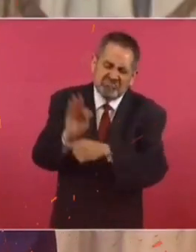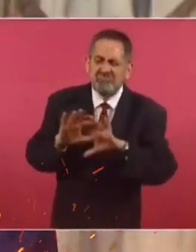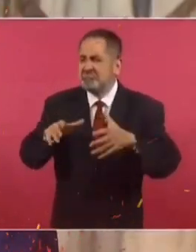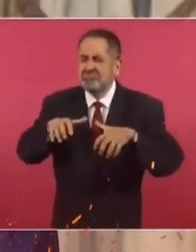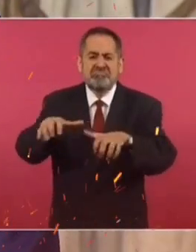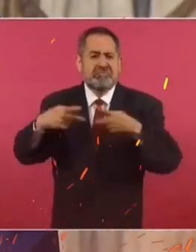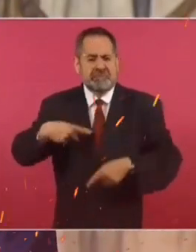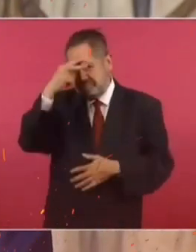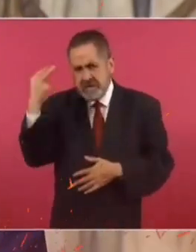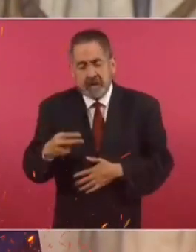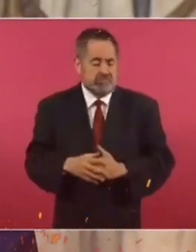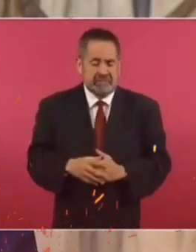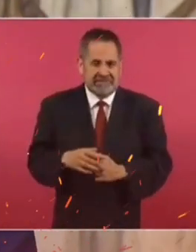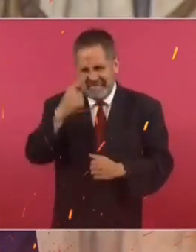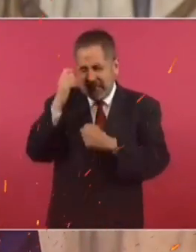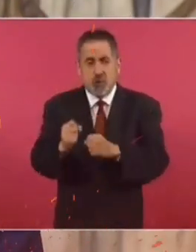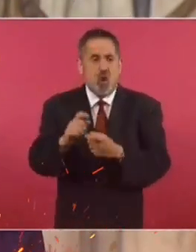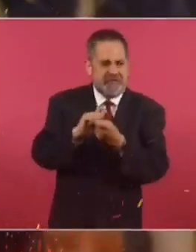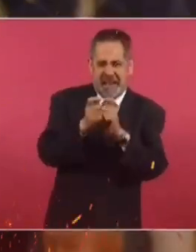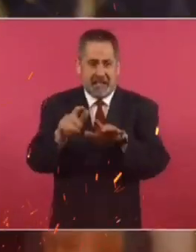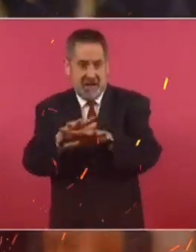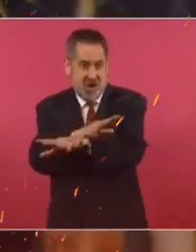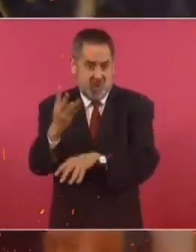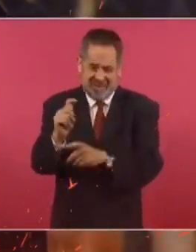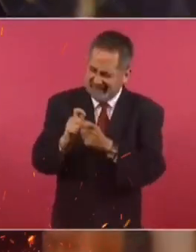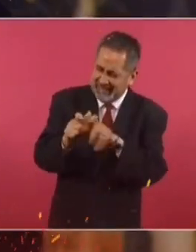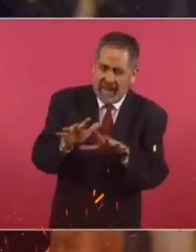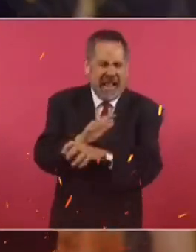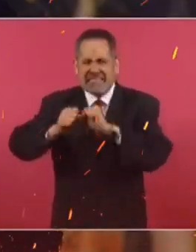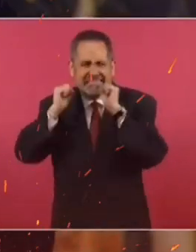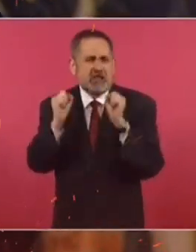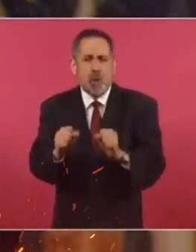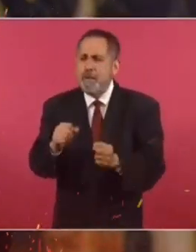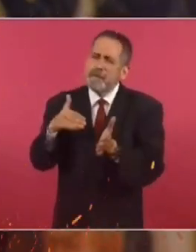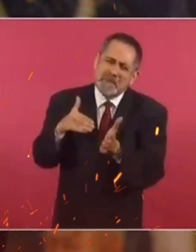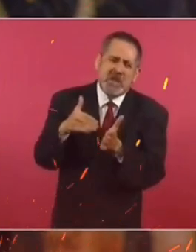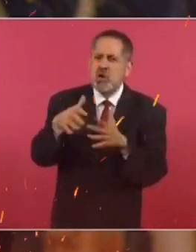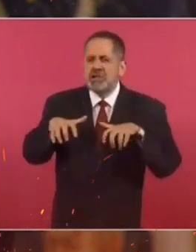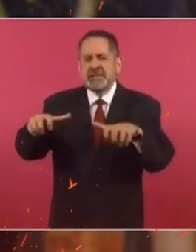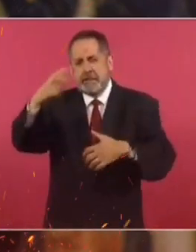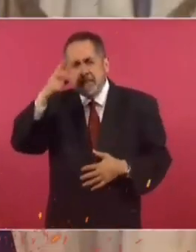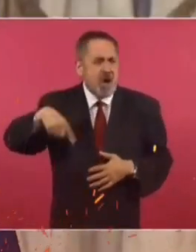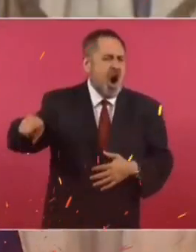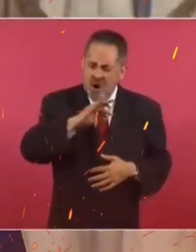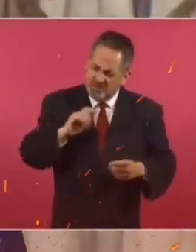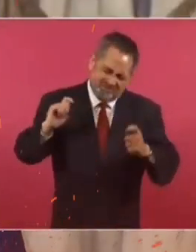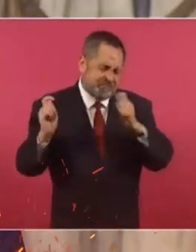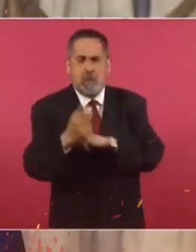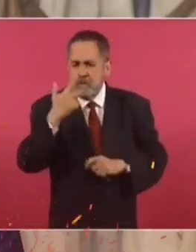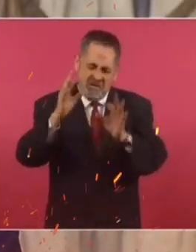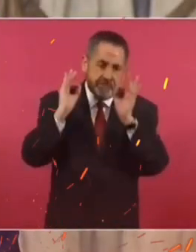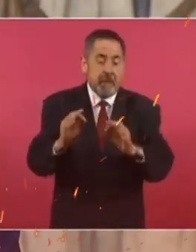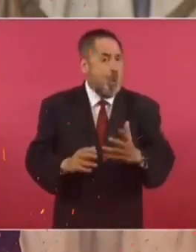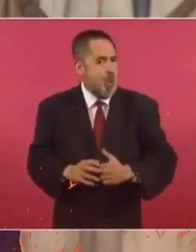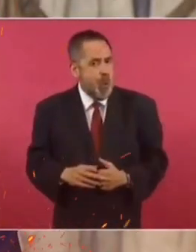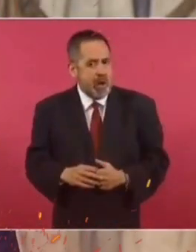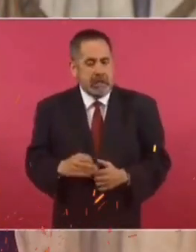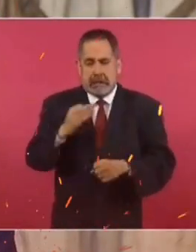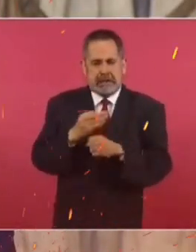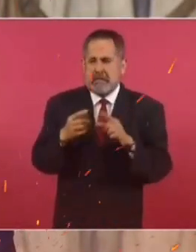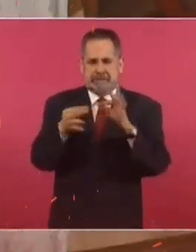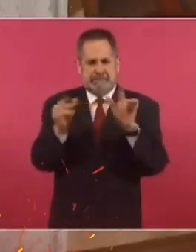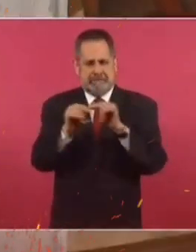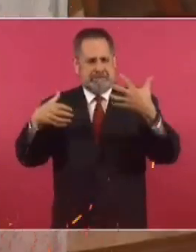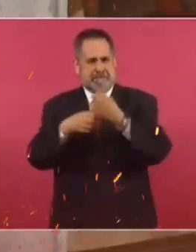del pueblo. Y sobre todo se va a consolidar la transformación que estamos llevando a cabo millones de mexicanos. Hasta ahora, en una apretada